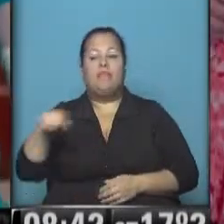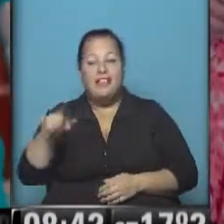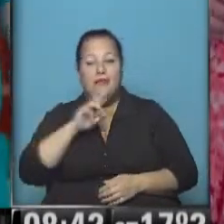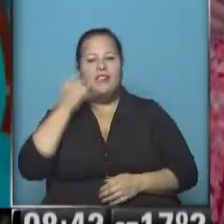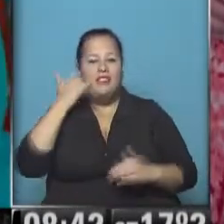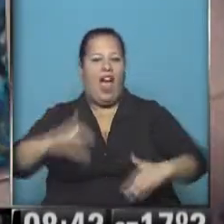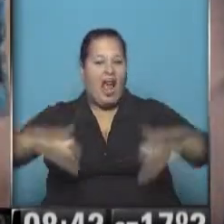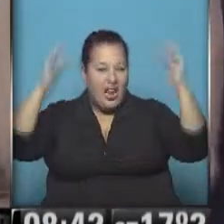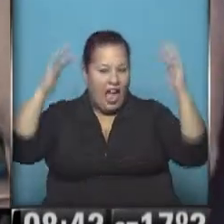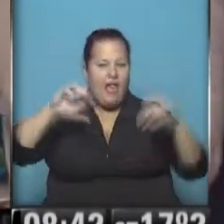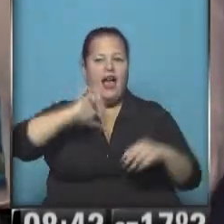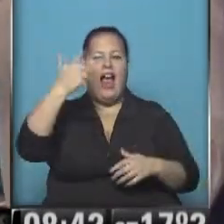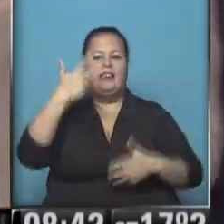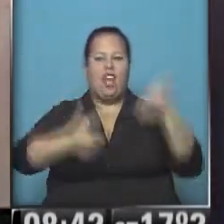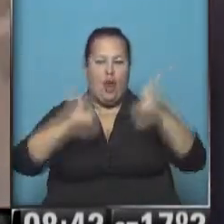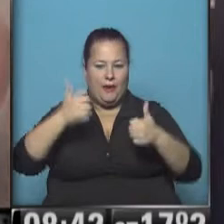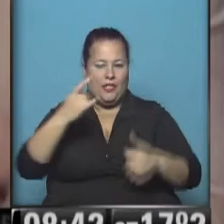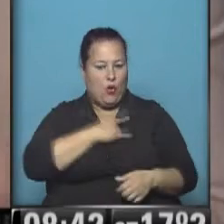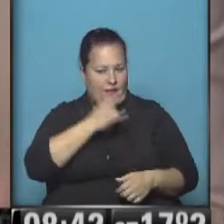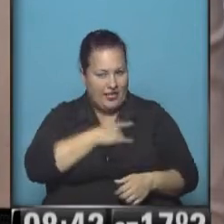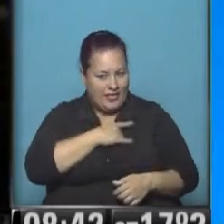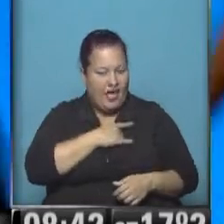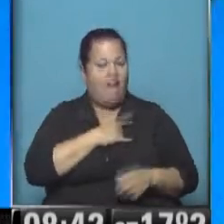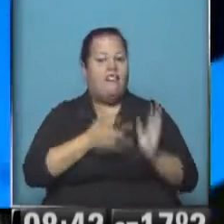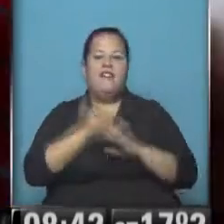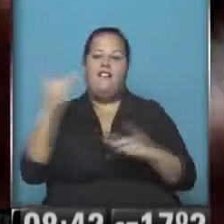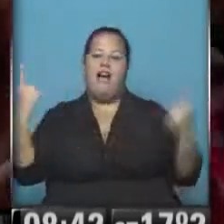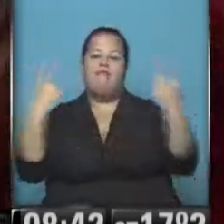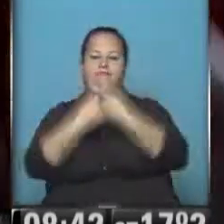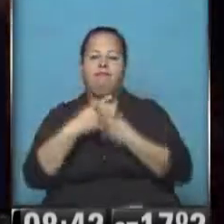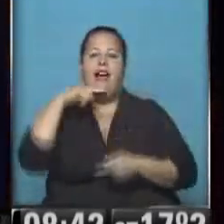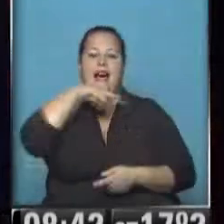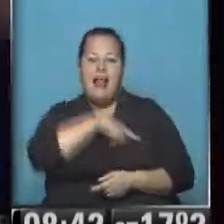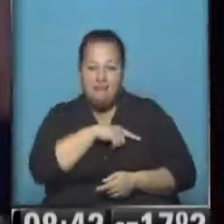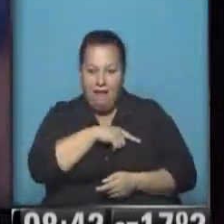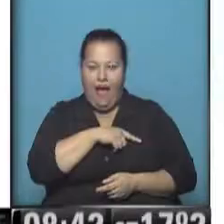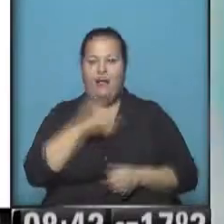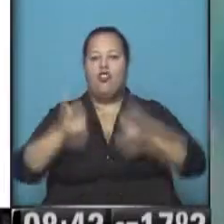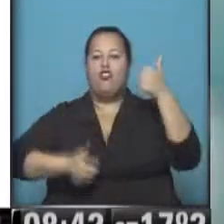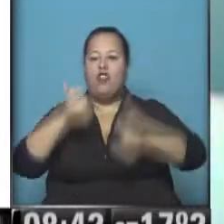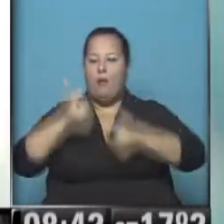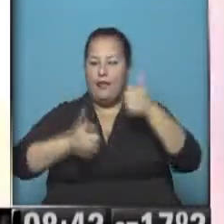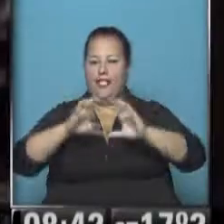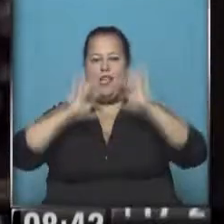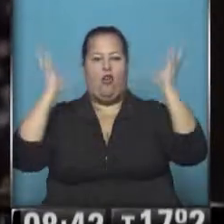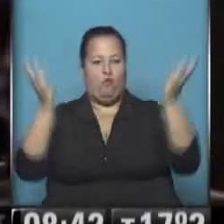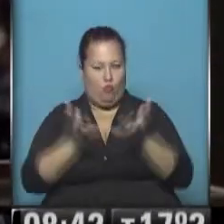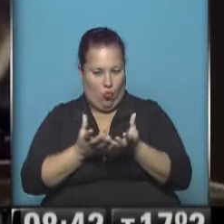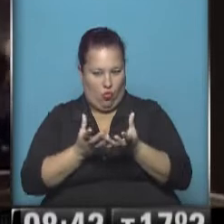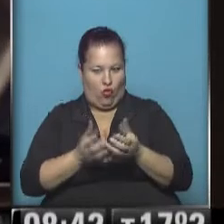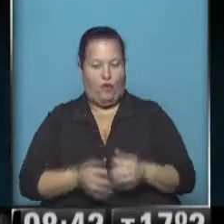ya han crecido, han ganado tres competencias universitarias y se van a enfrentar a los alemanes en la competencia mundial.